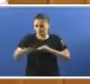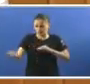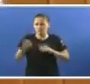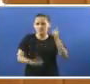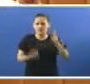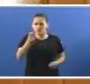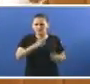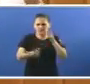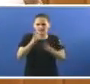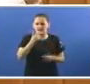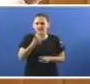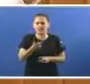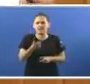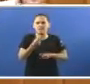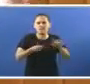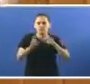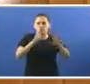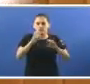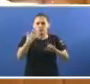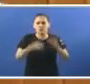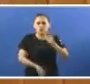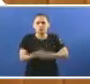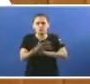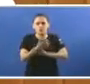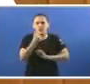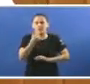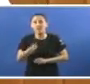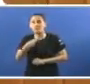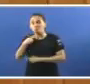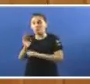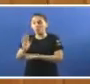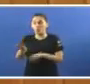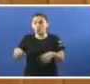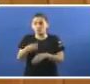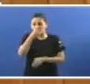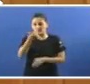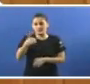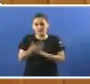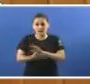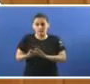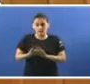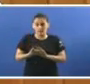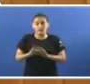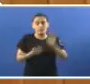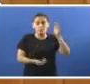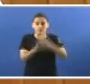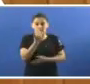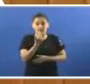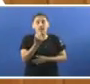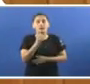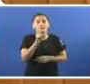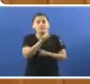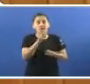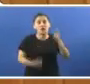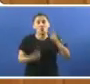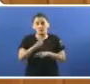algúnas das queixas Salí unhos medios de comunicación Salou-se aquí polo voceiro do Partido Socialista Na sesión de control desta mañán Algúnha